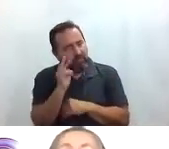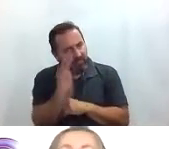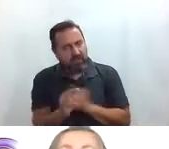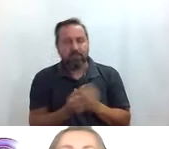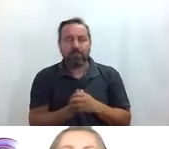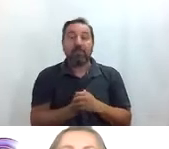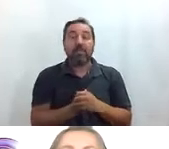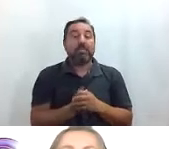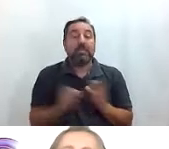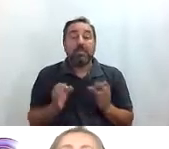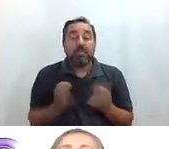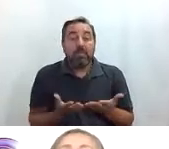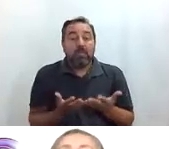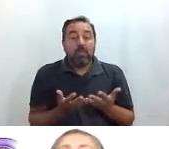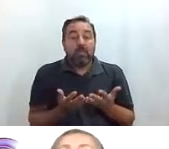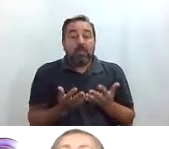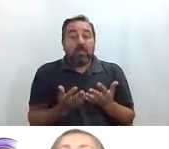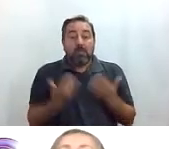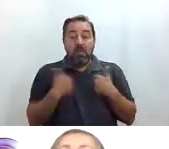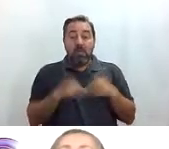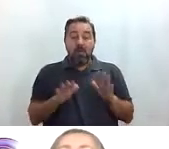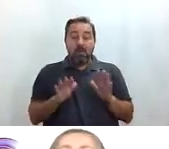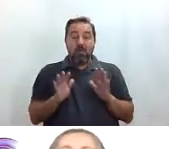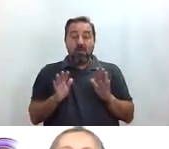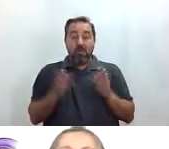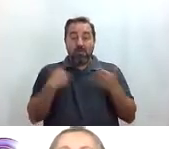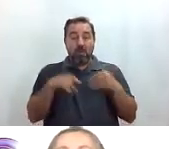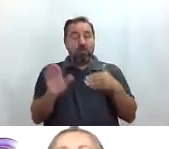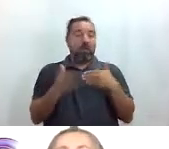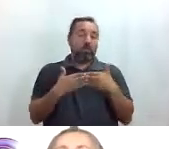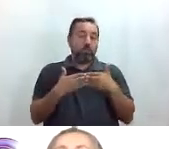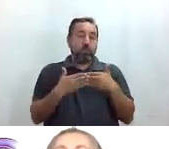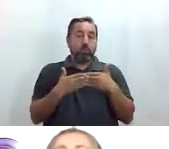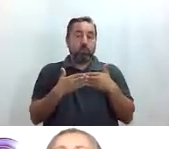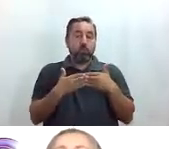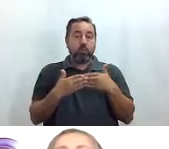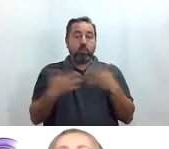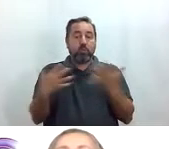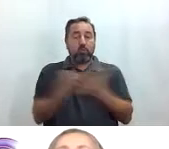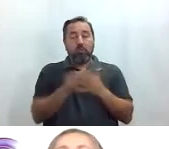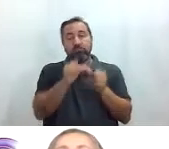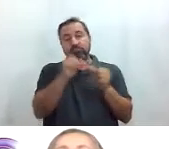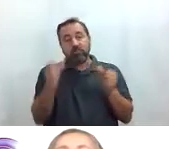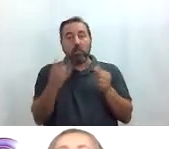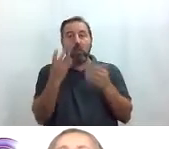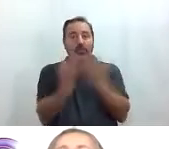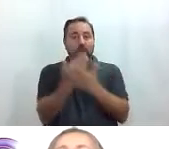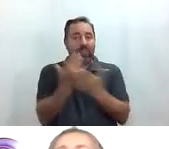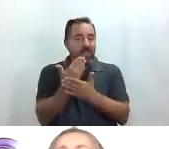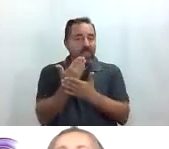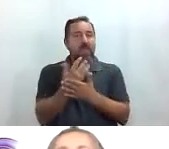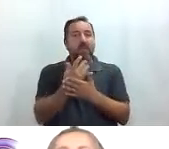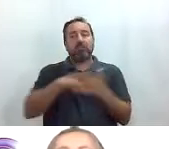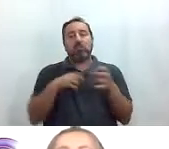y nada ya pues para clausurar todo este evento cuatro días que estuvimos todos